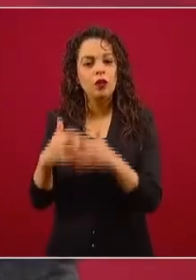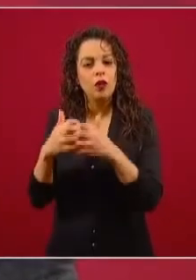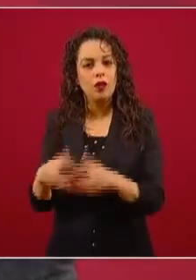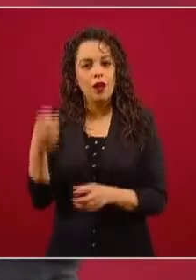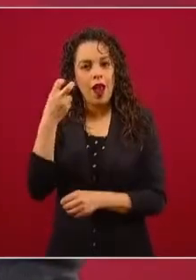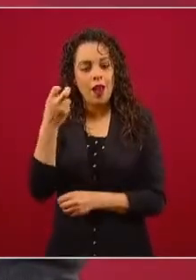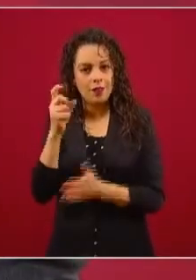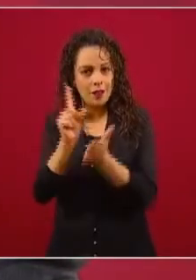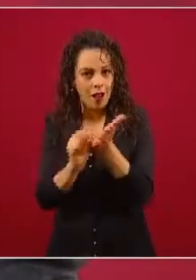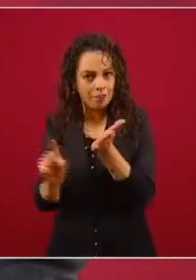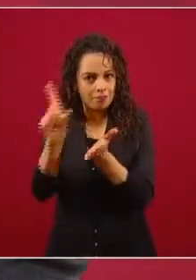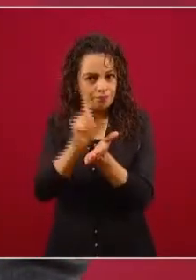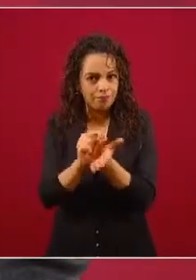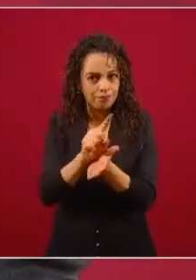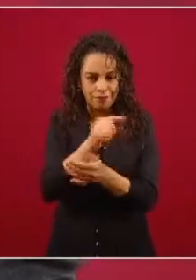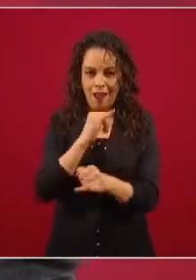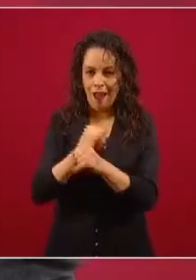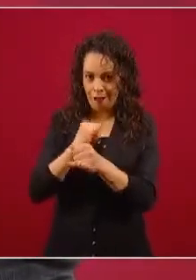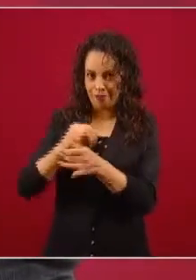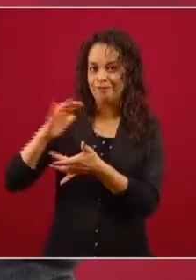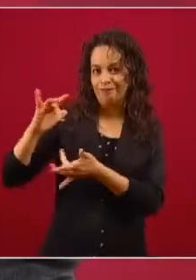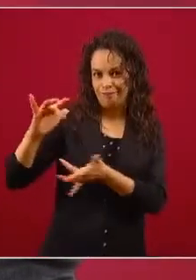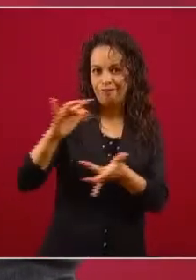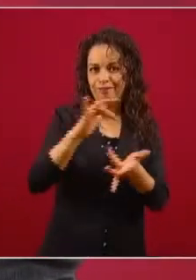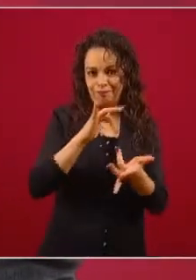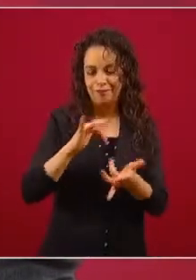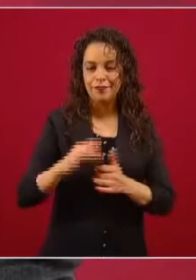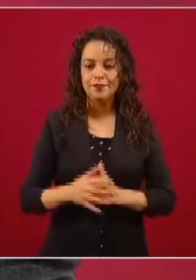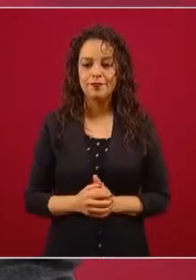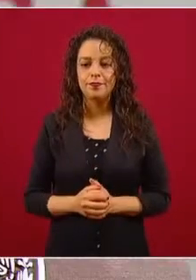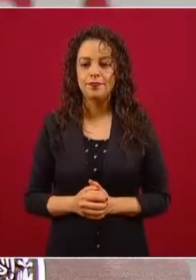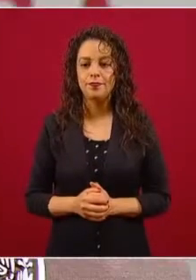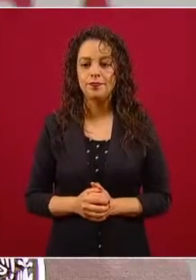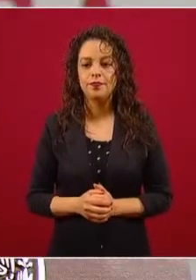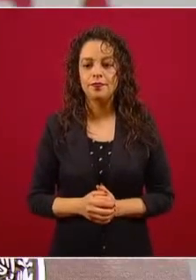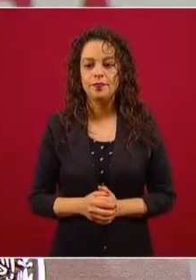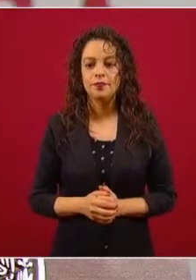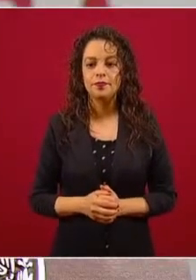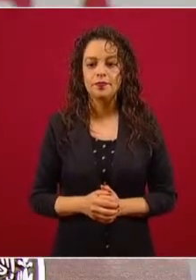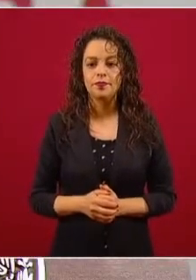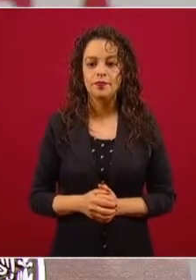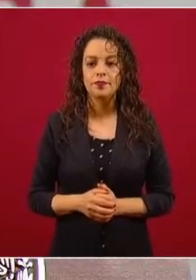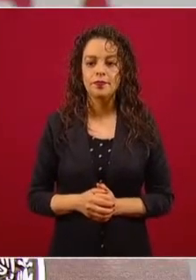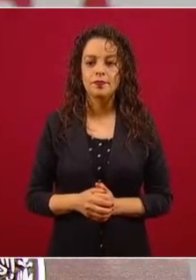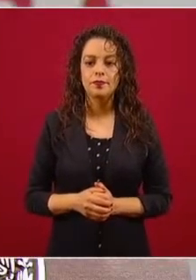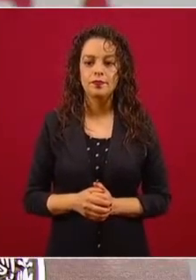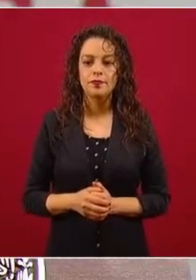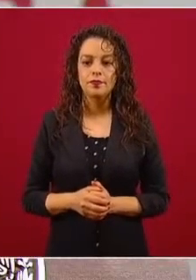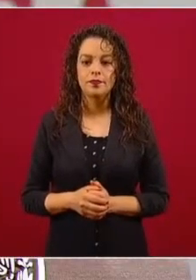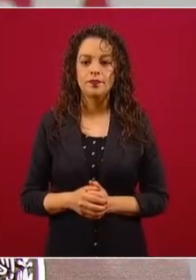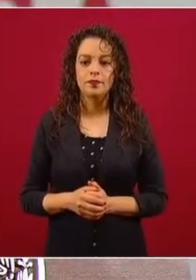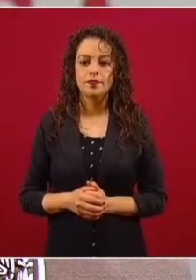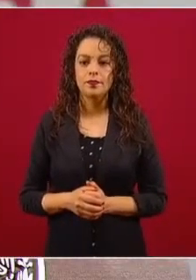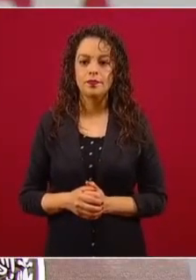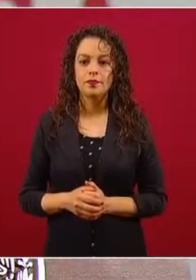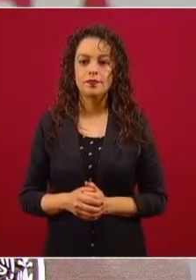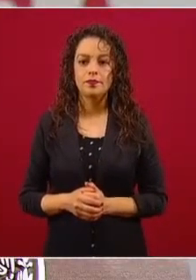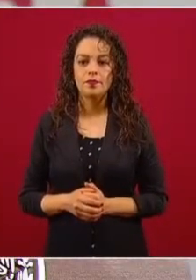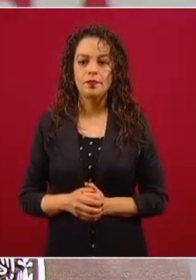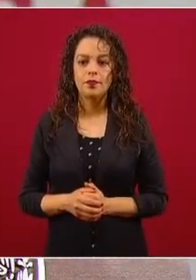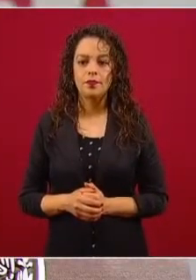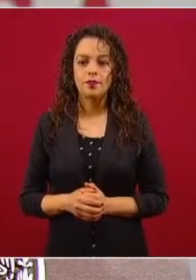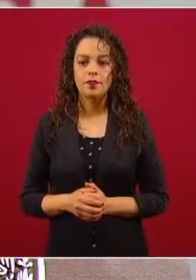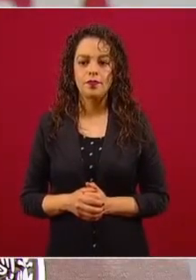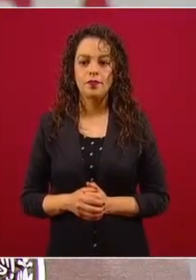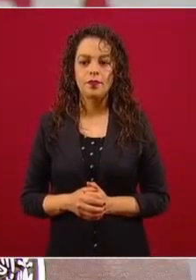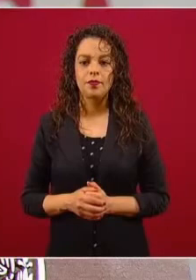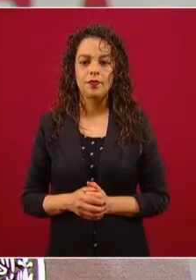red que ellos manejan en Twitter y